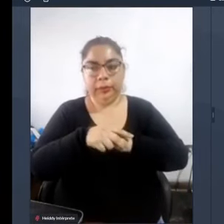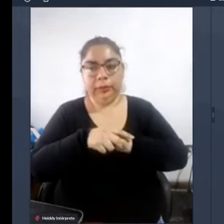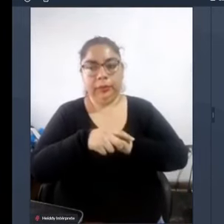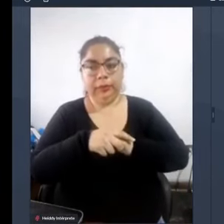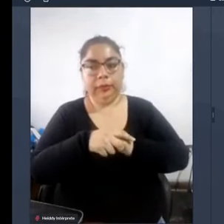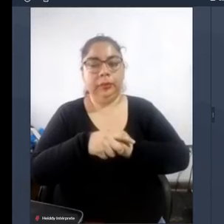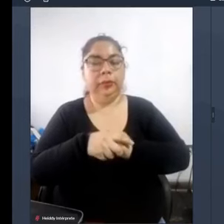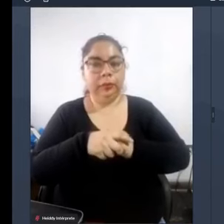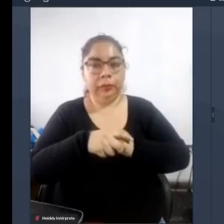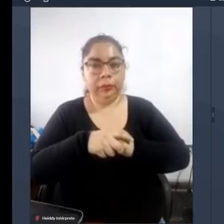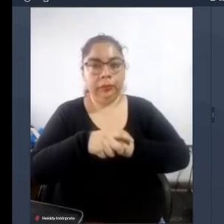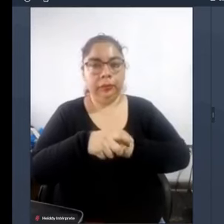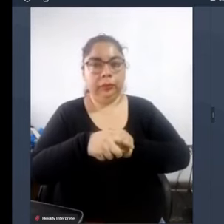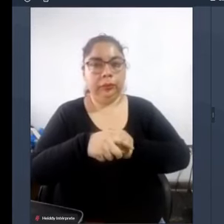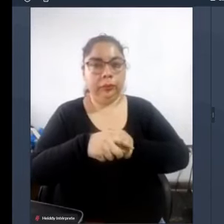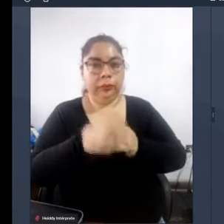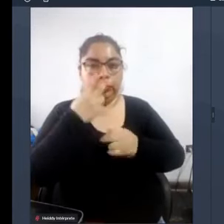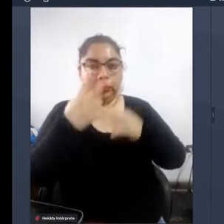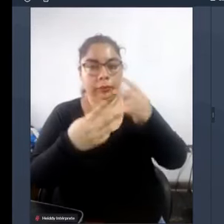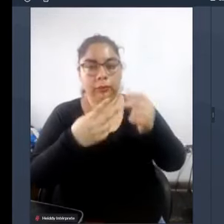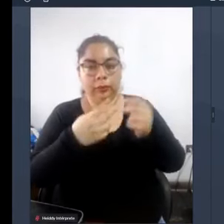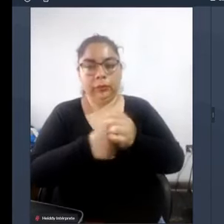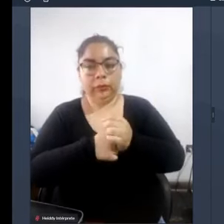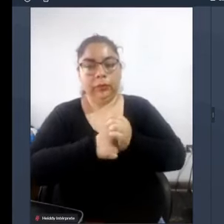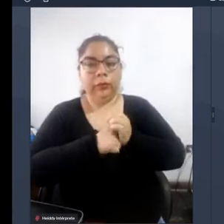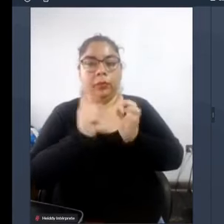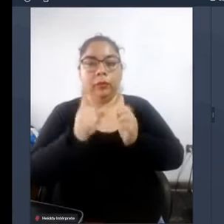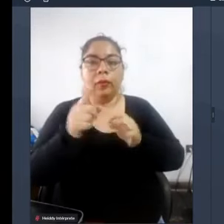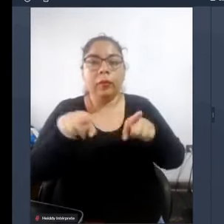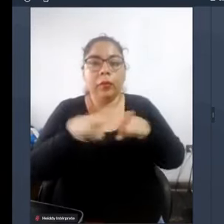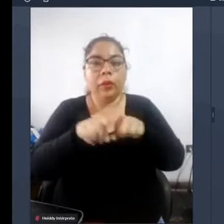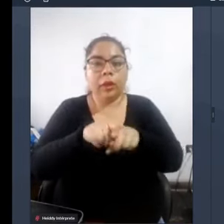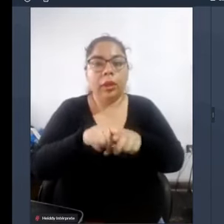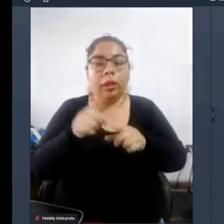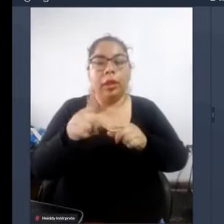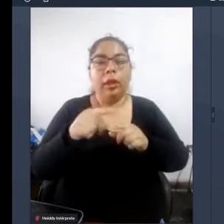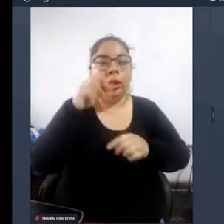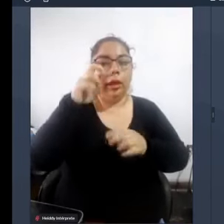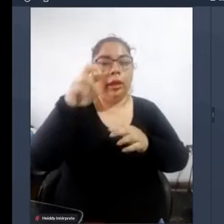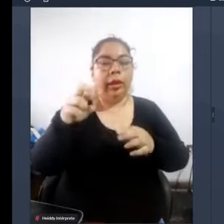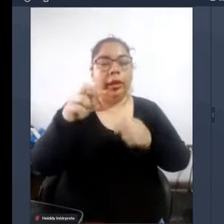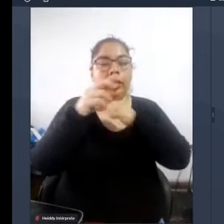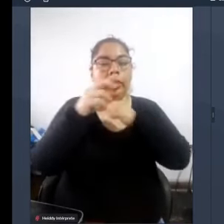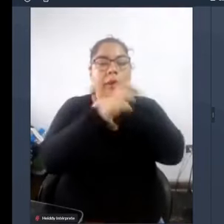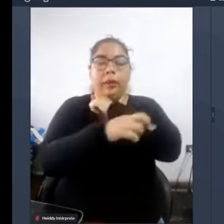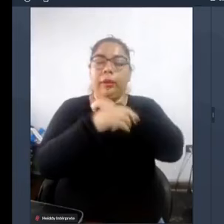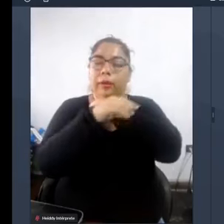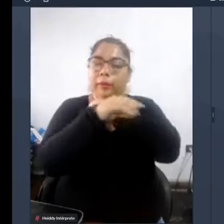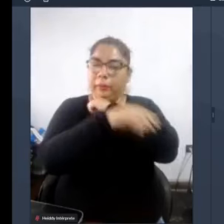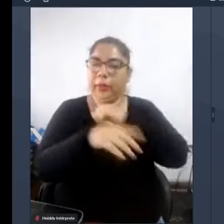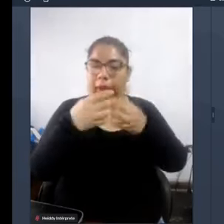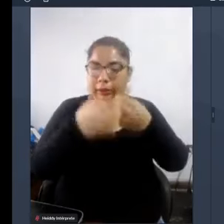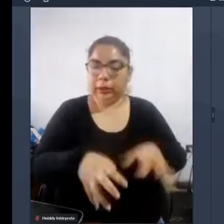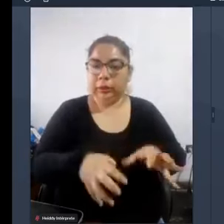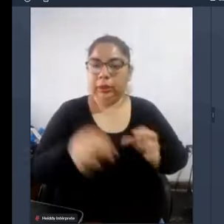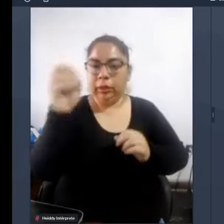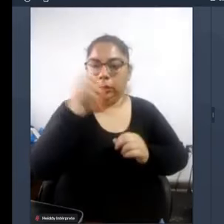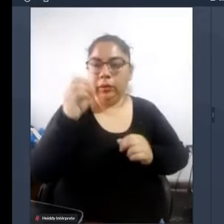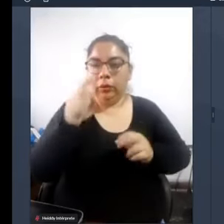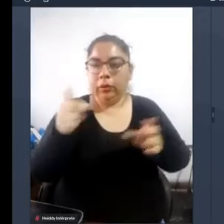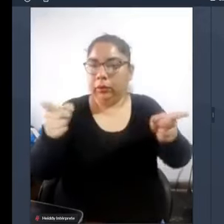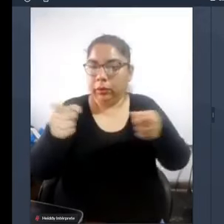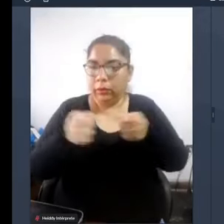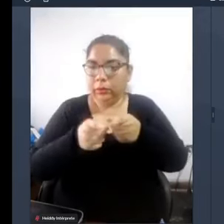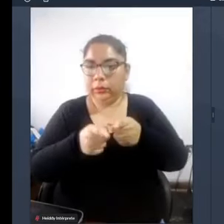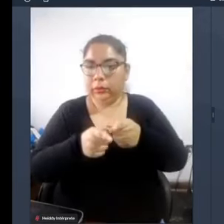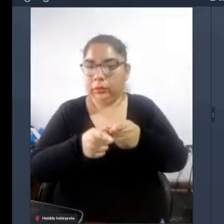ahora a través de por ejemplo cambios en los sistemas de registros de empresas para que se vuelvan formales o reducir la carga